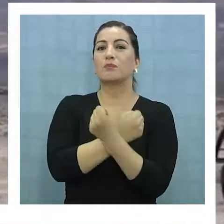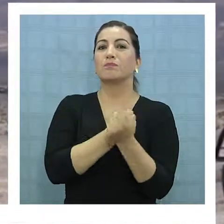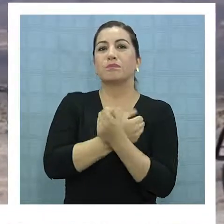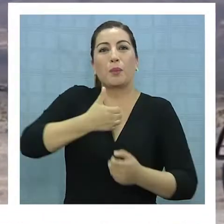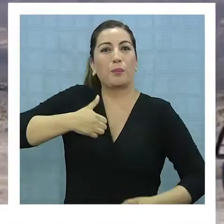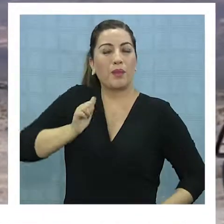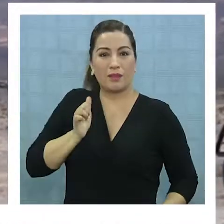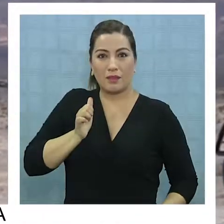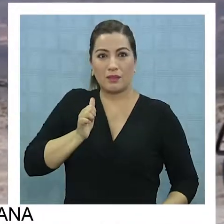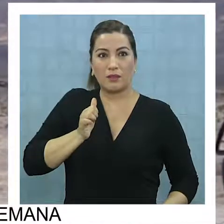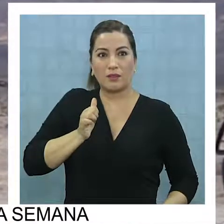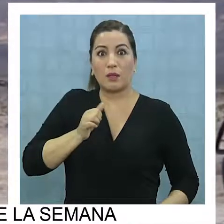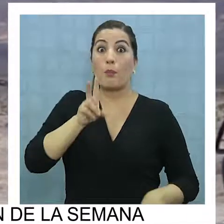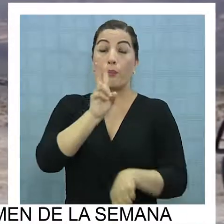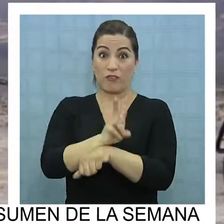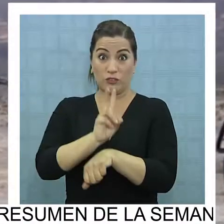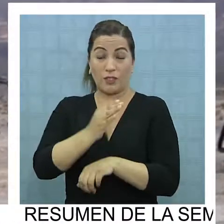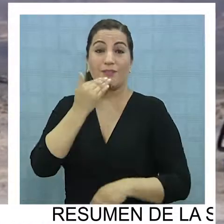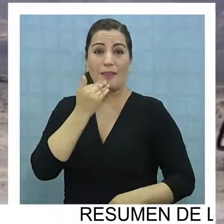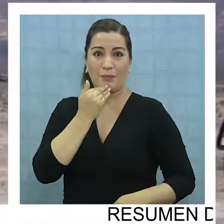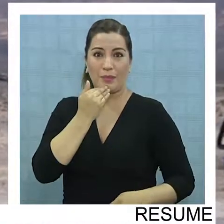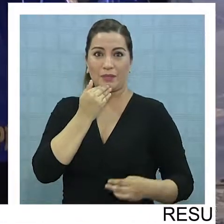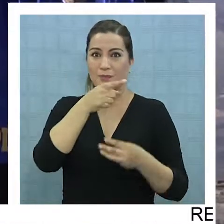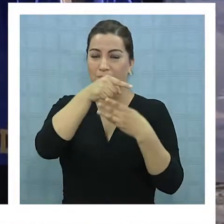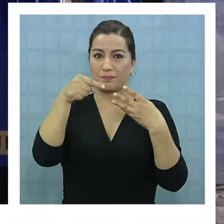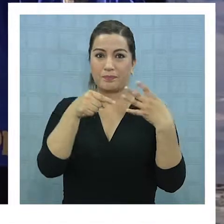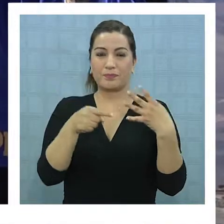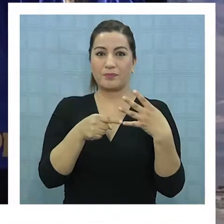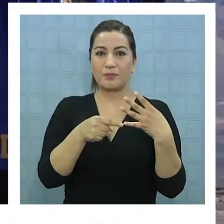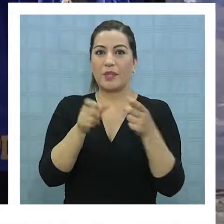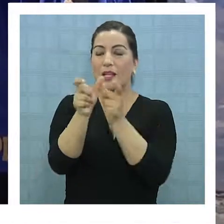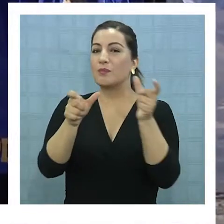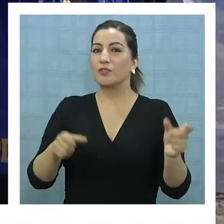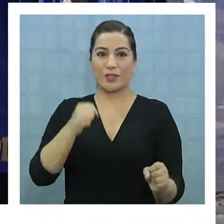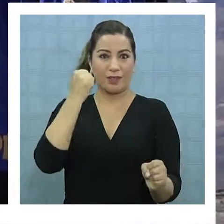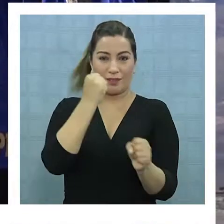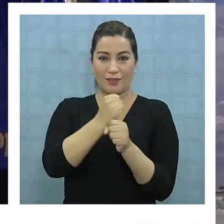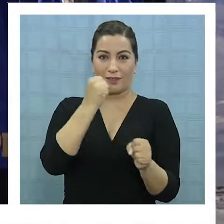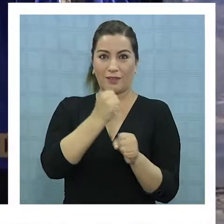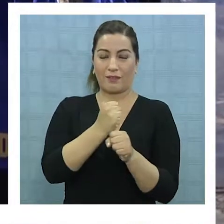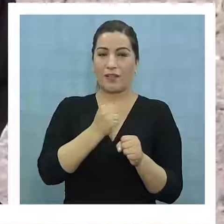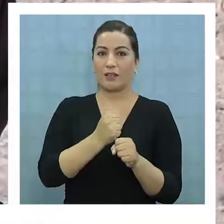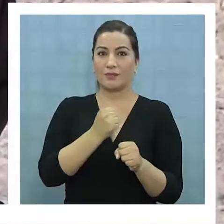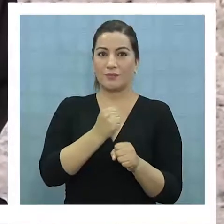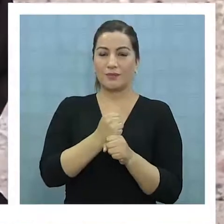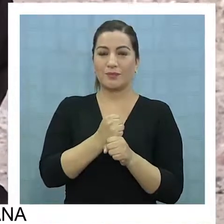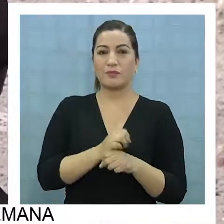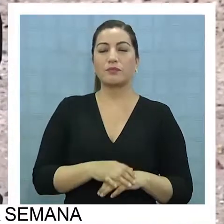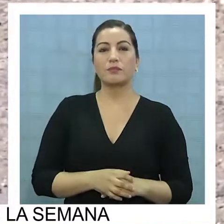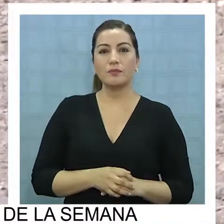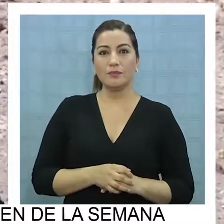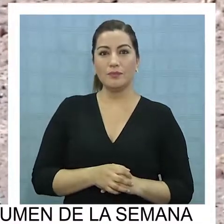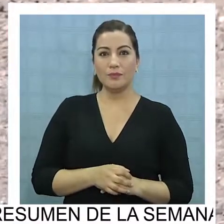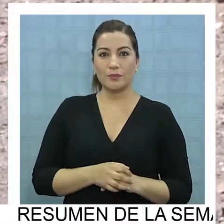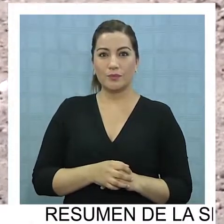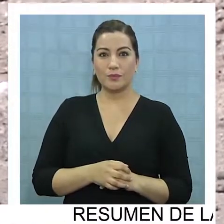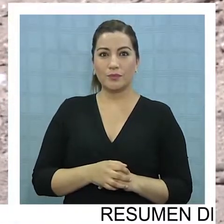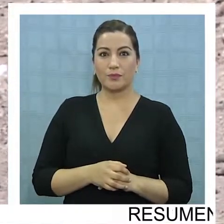PDI, profesores también, ¿no es cierto? Y toda la gente que tiene que ver con este trabajo intermediente. Ahora,